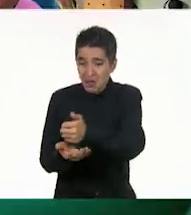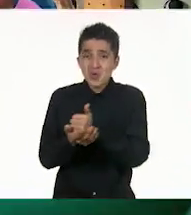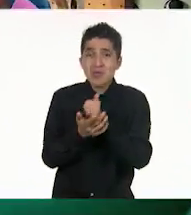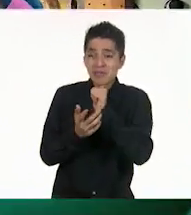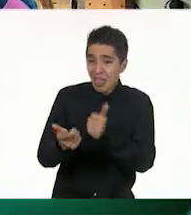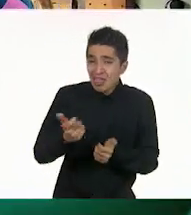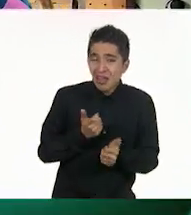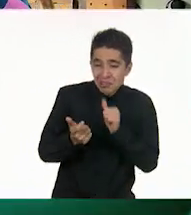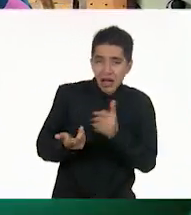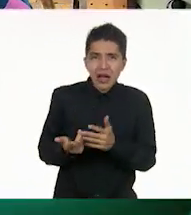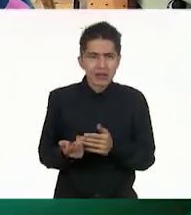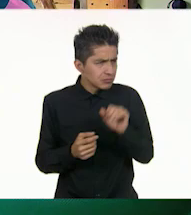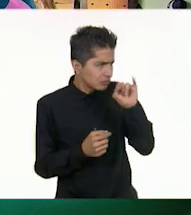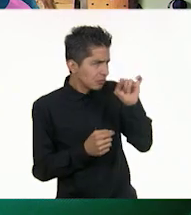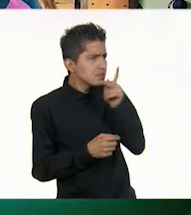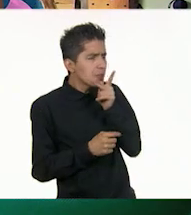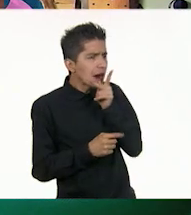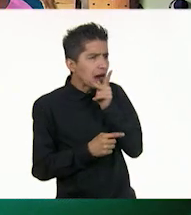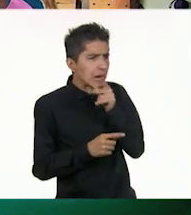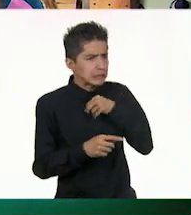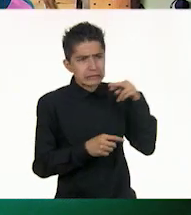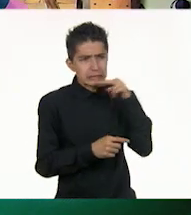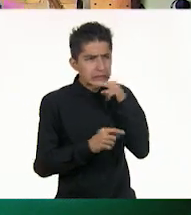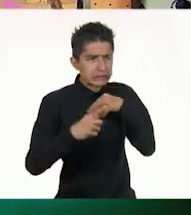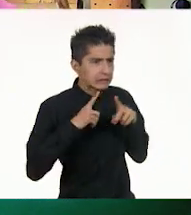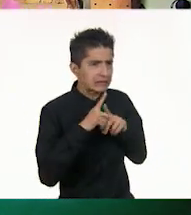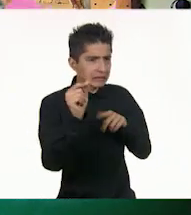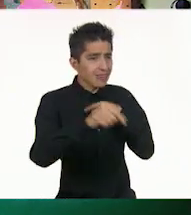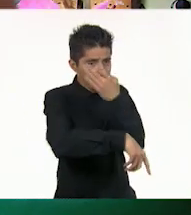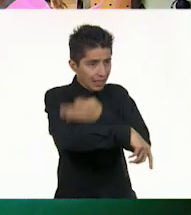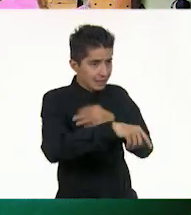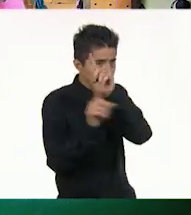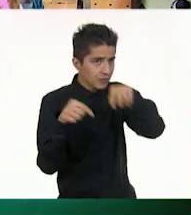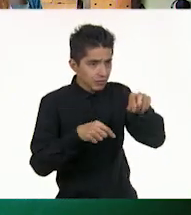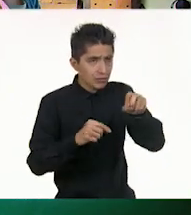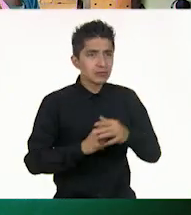Sí, pa. Déjame apuro porque si no, no llego. Vengo en la tarde. Nada.